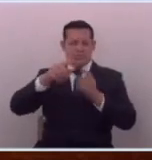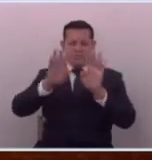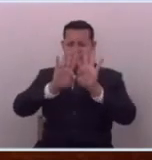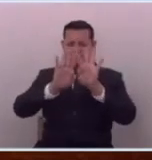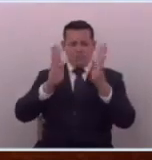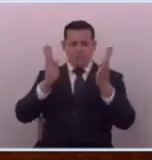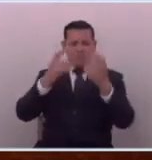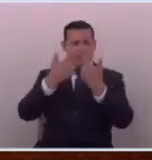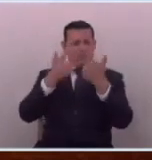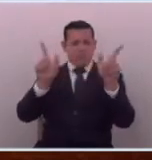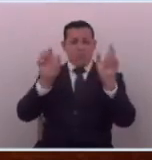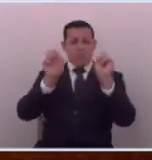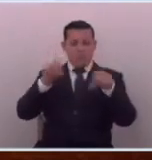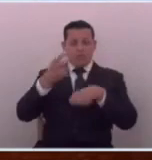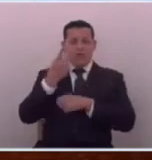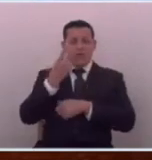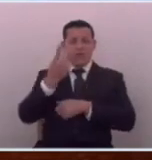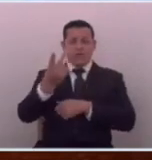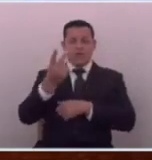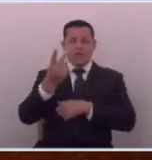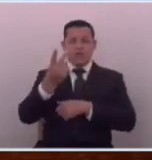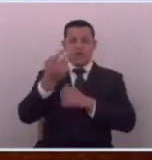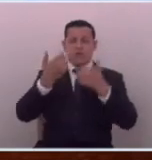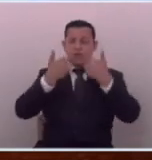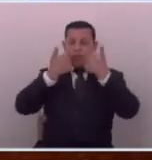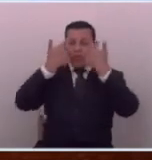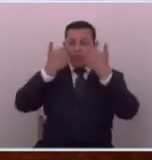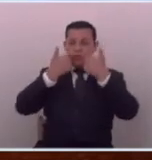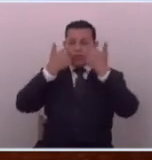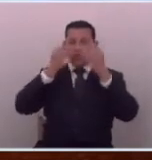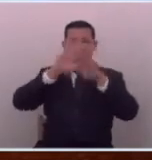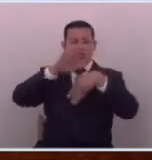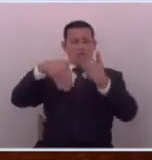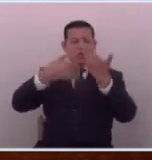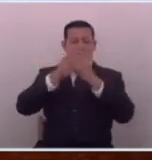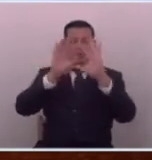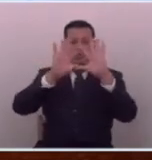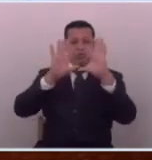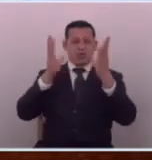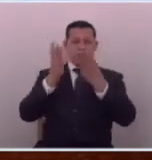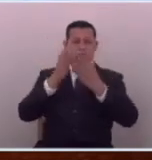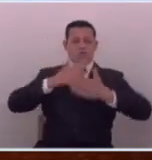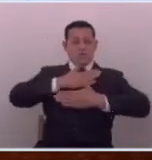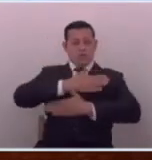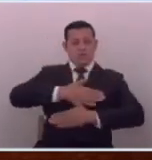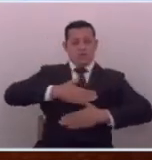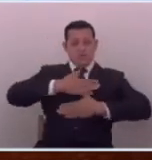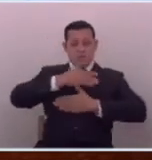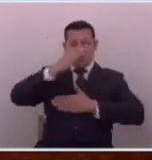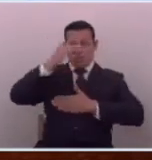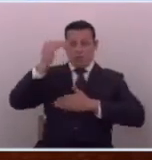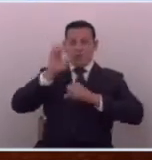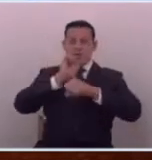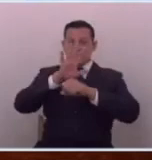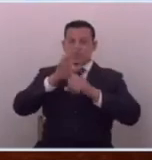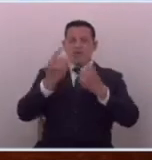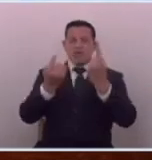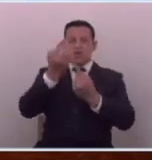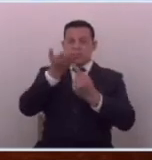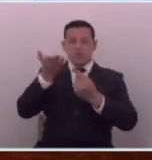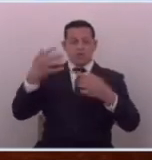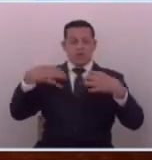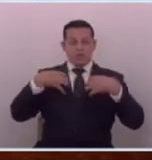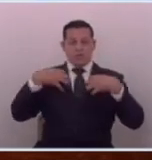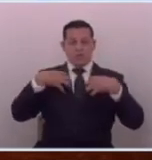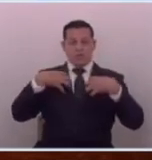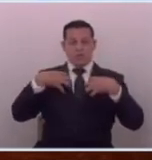hemos podido ver a jóvenes de todo el mundo disfrutar de este país decir lo que viven bueno